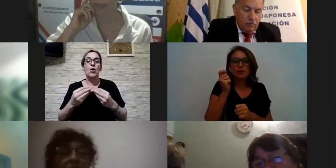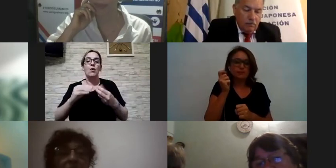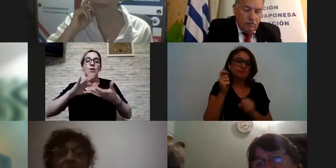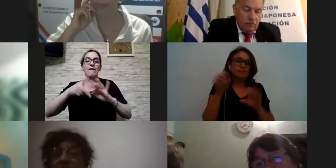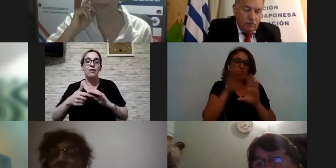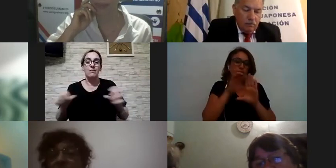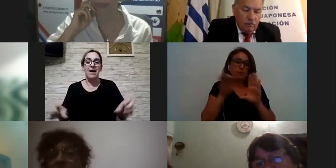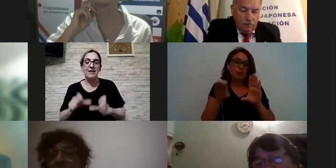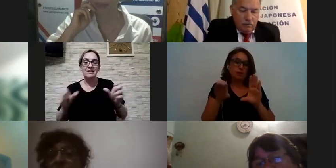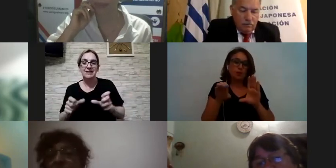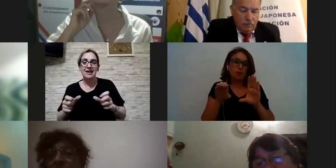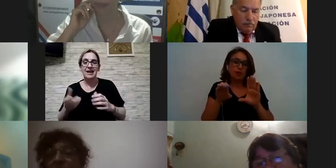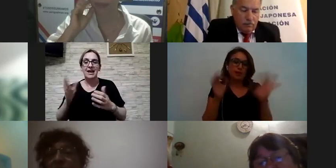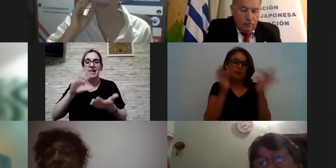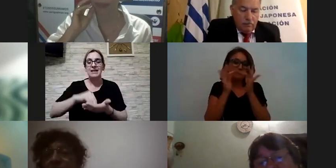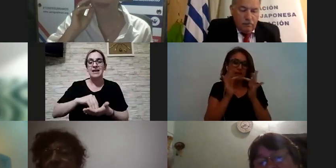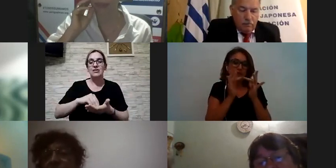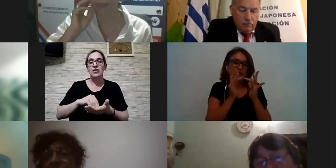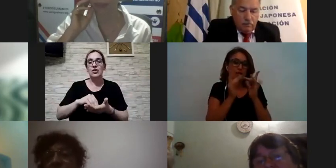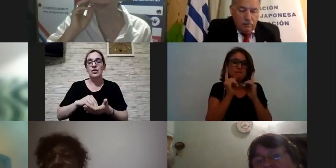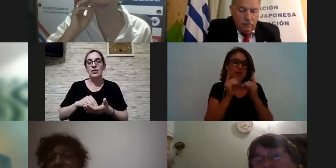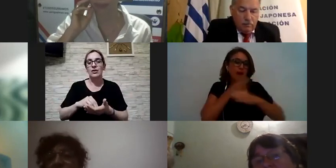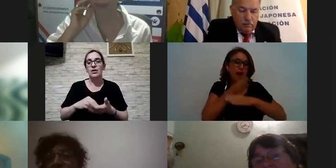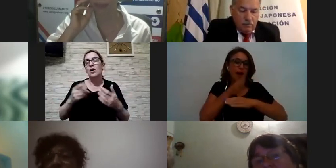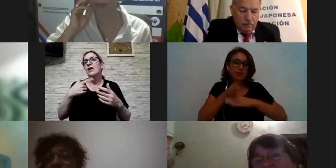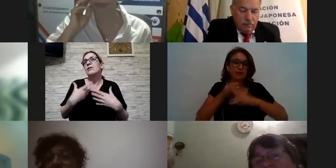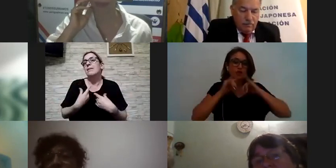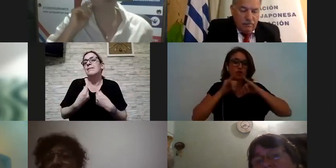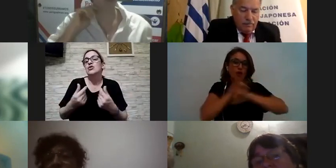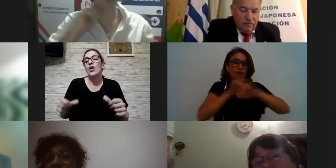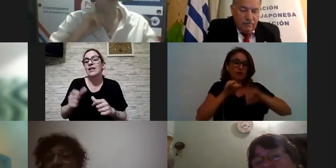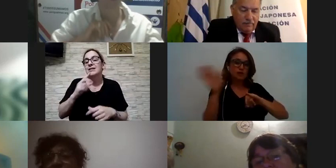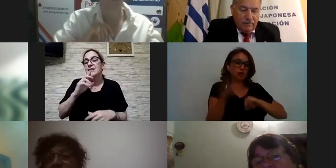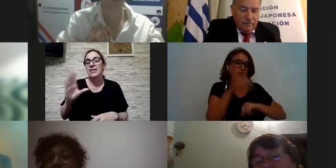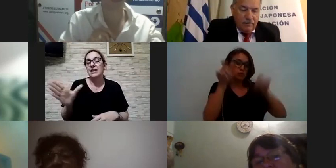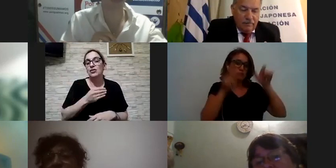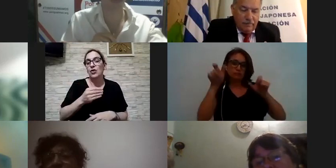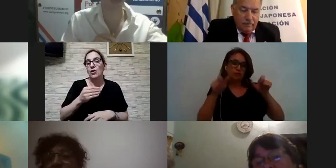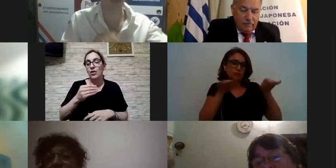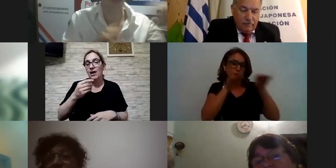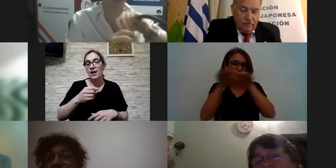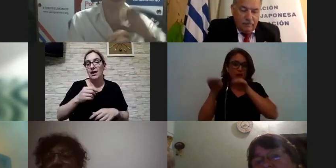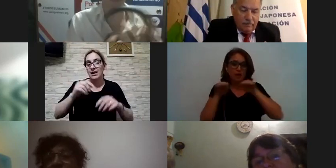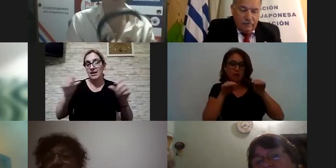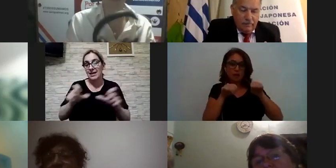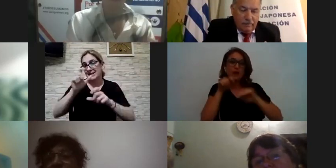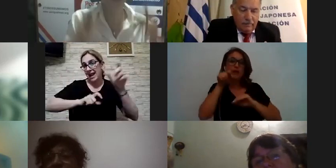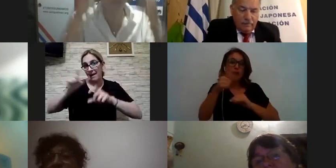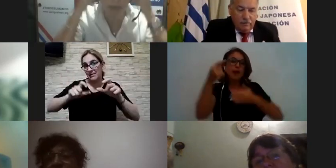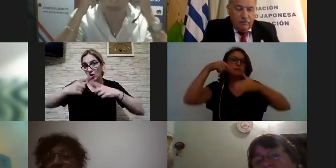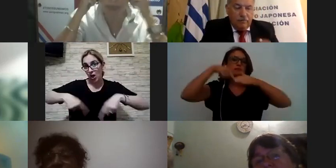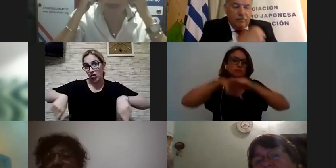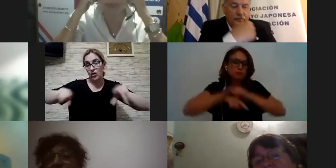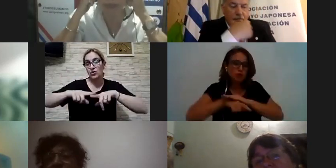garantizar las mismas condiciones de acceso a la información que todas las personas entonces bueno ahí quizá se puede profundizar un poco